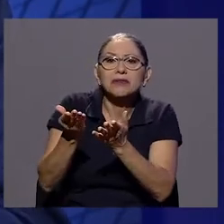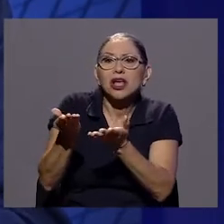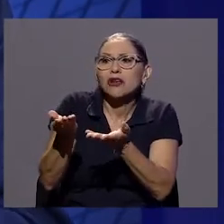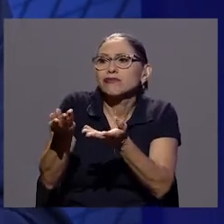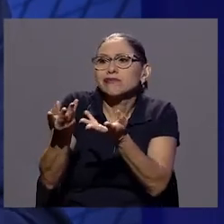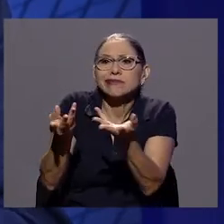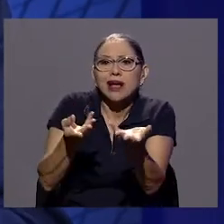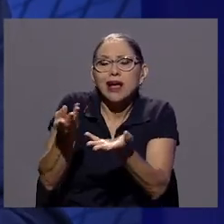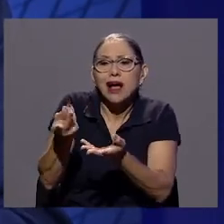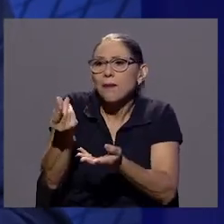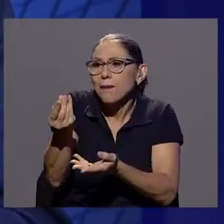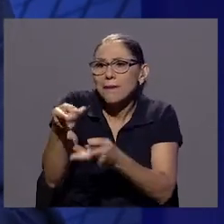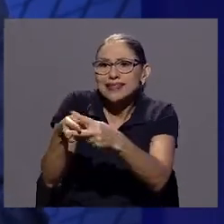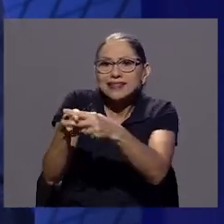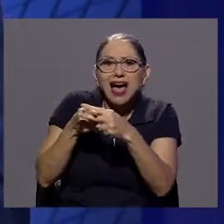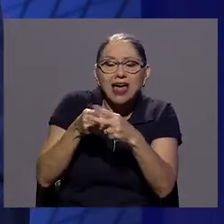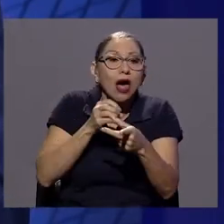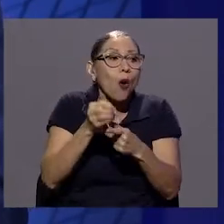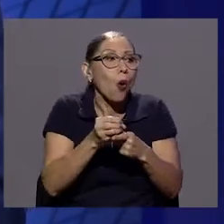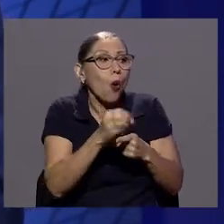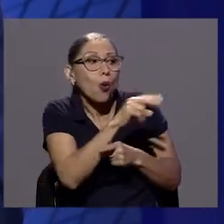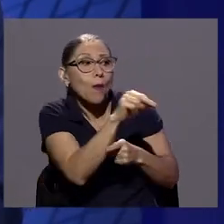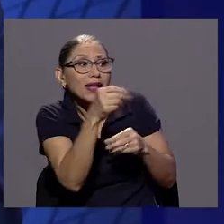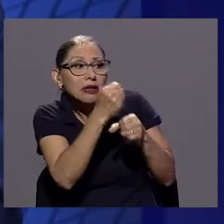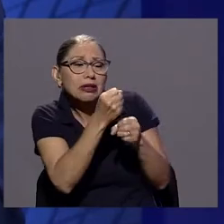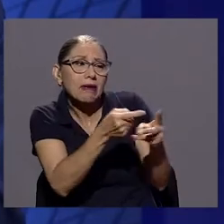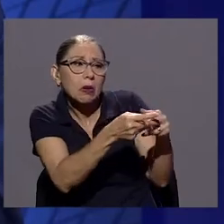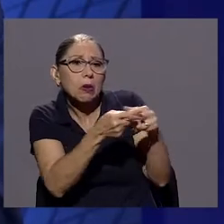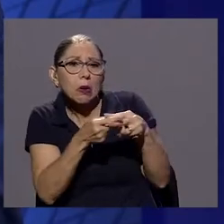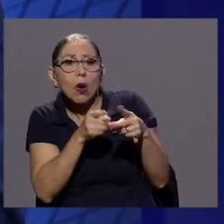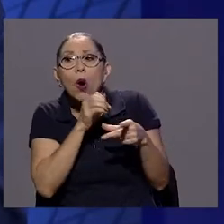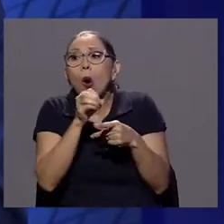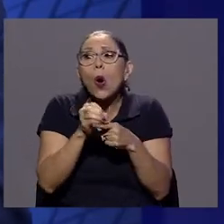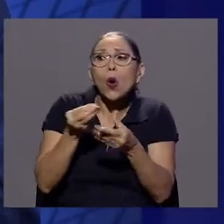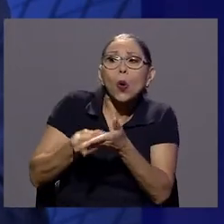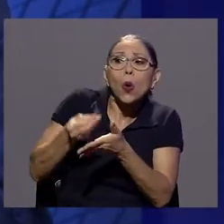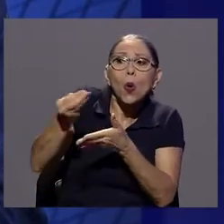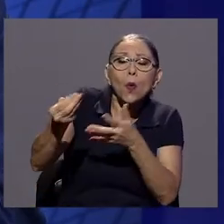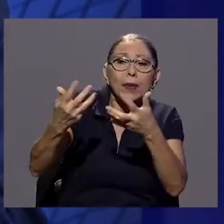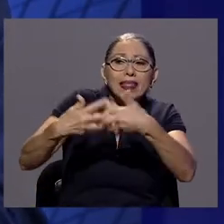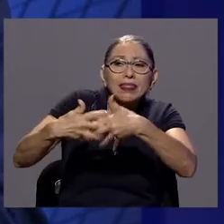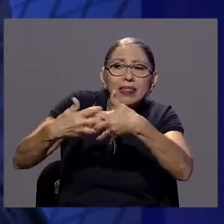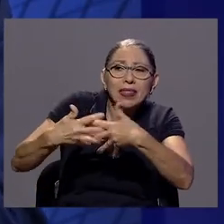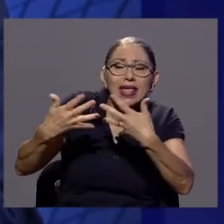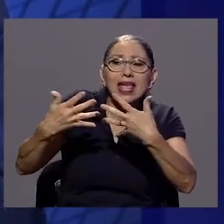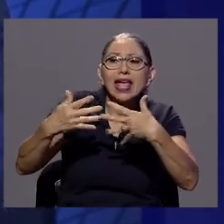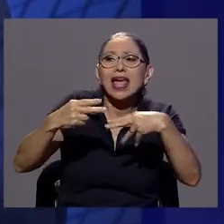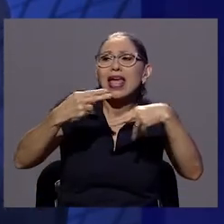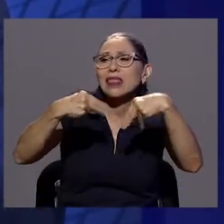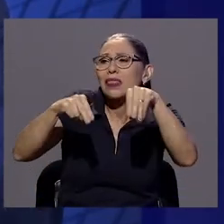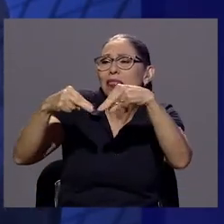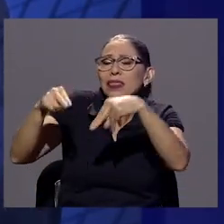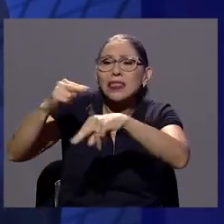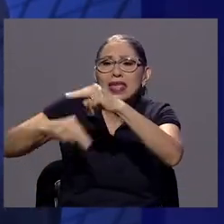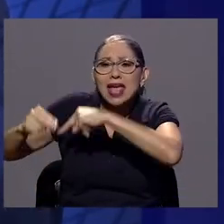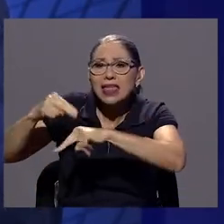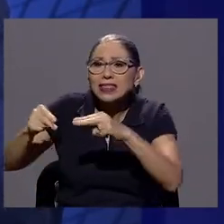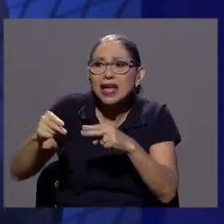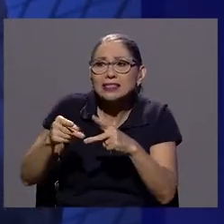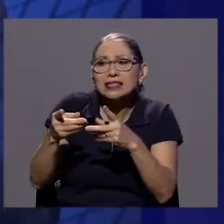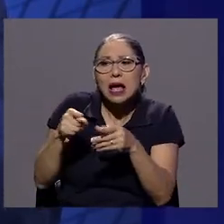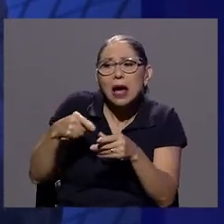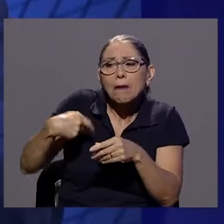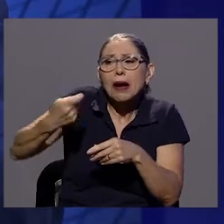y compañeros de trabajo. Ese es un mundo que tratamos de abordarlo. Posiblemente necesitemos estudios más detallados,